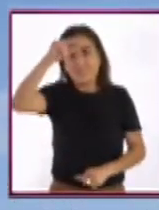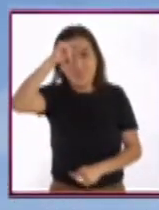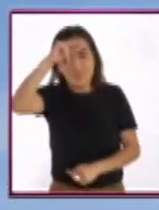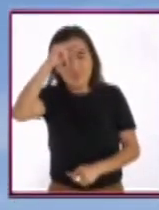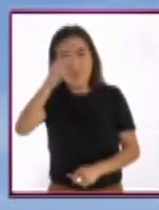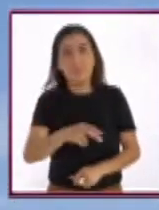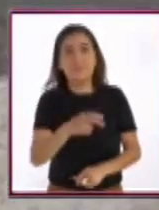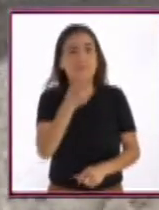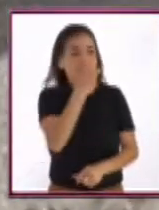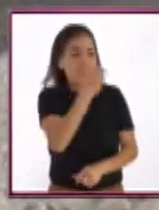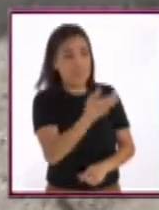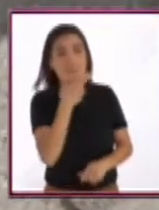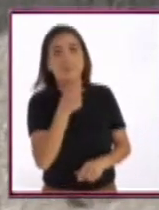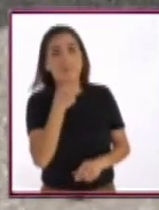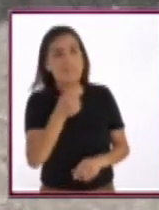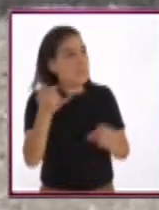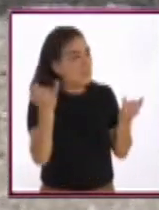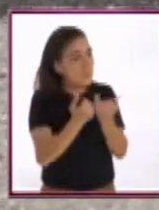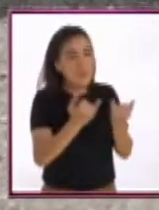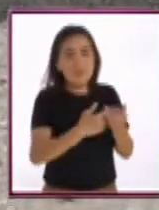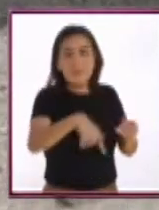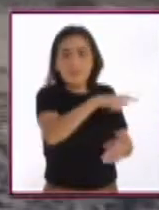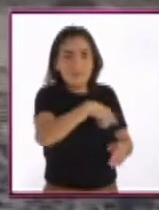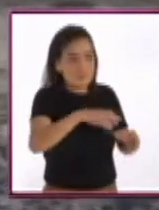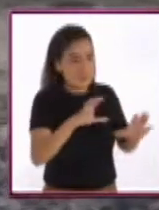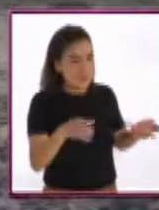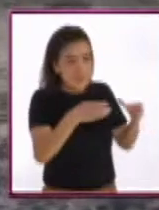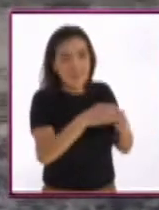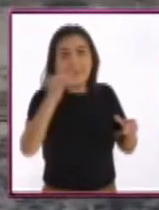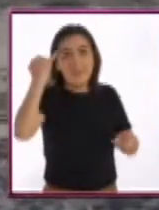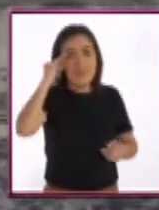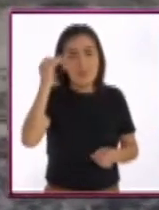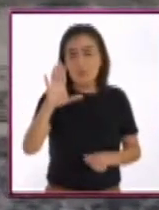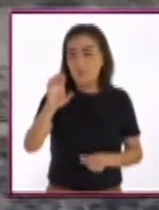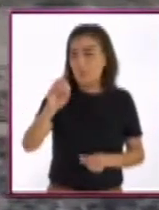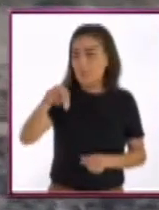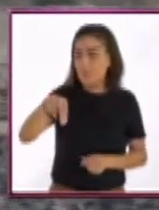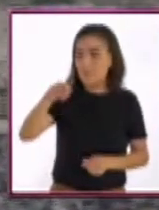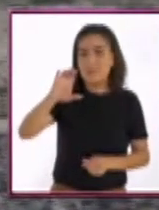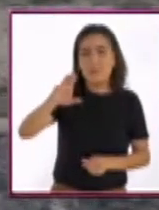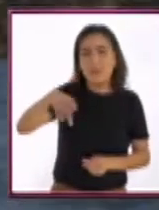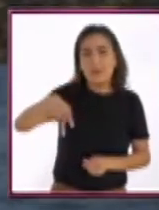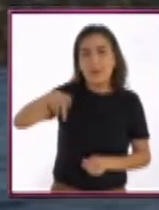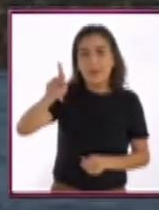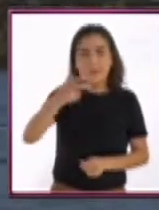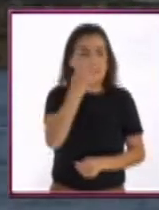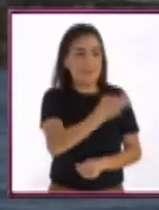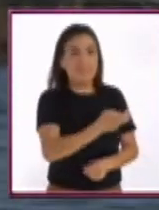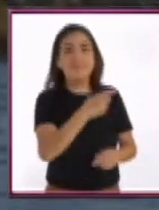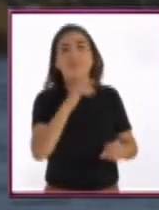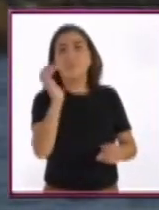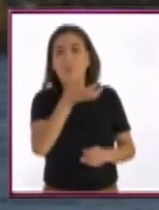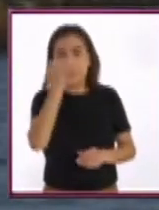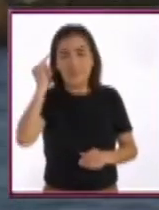sabiduría como todos los indígenas Comcac, que saben todo lo que contiene su